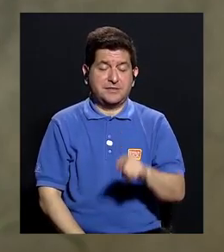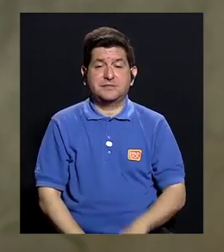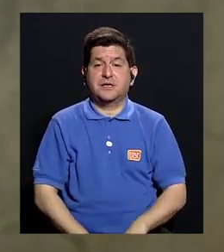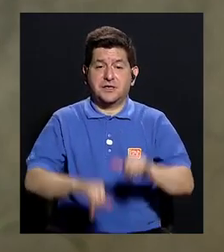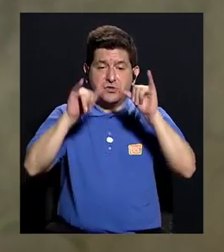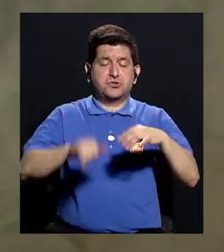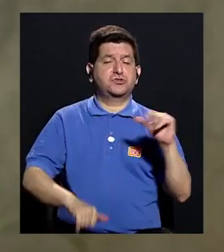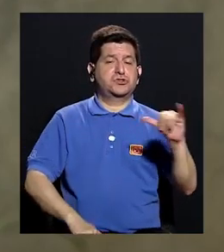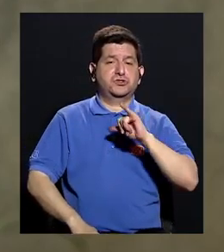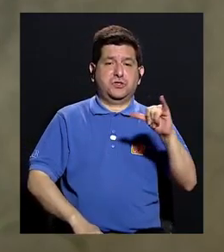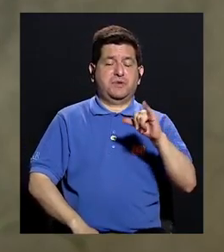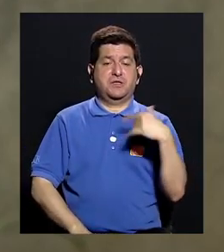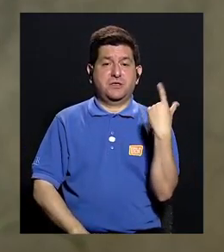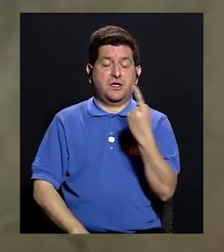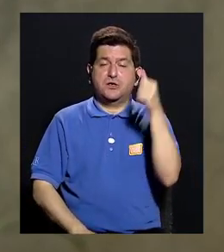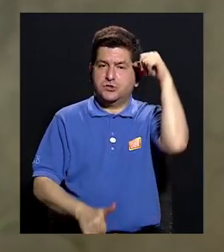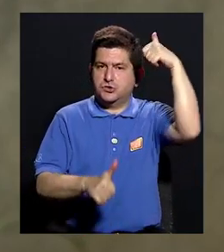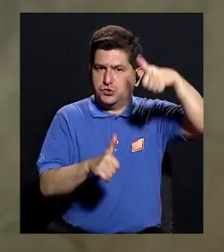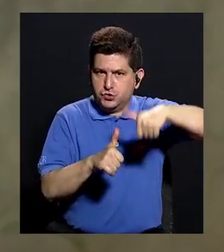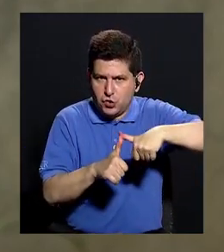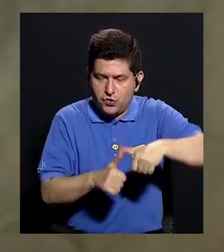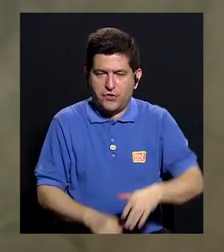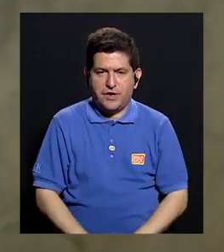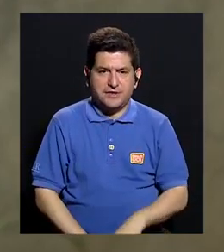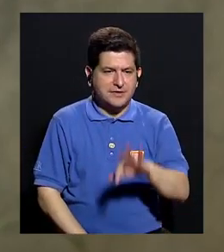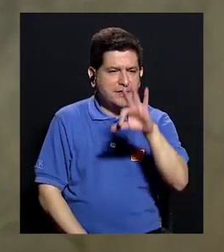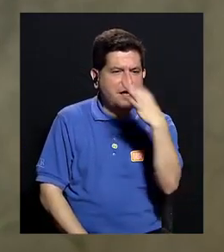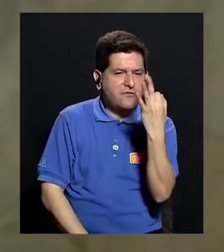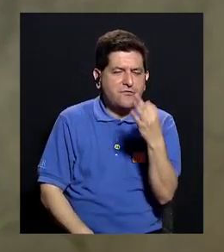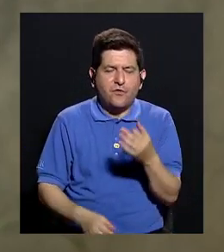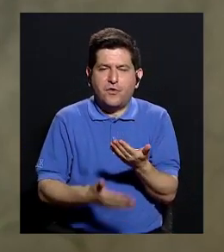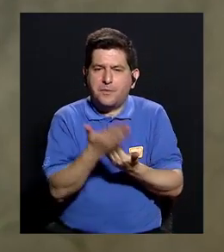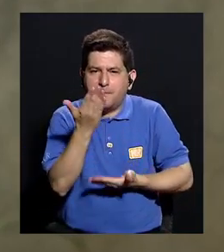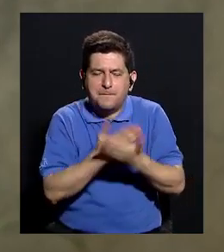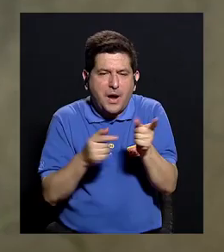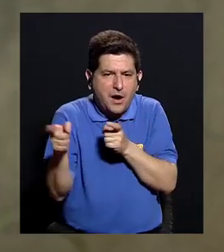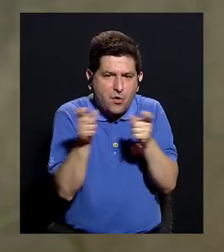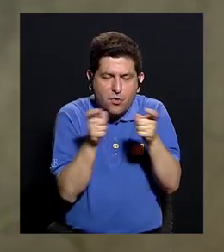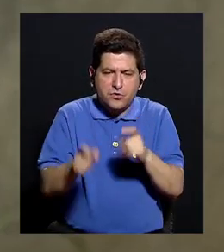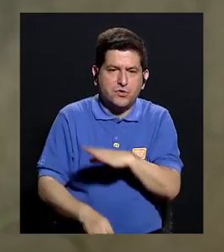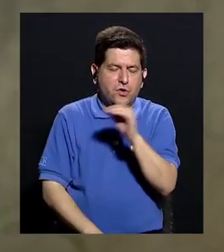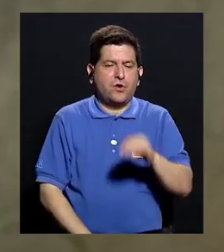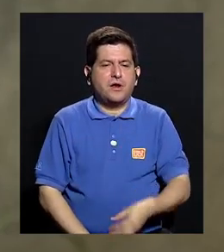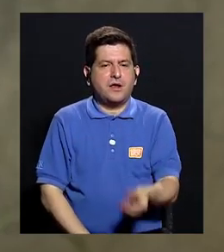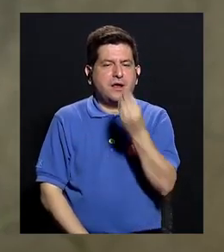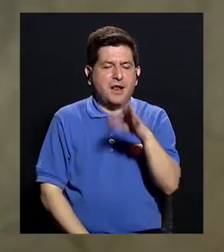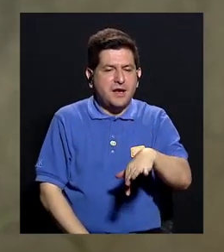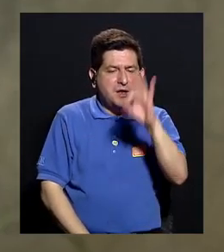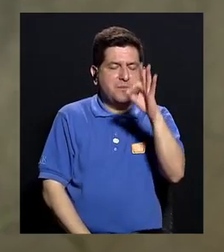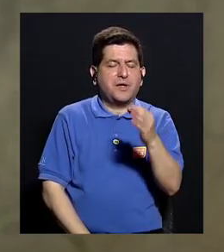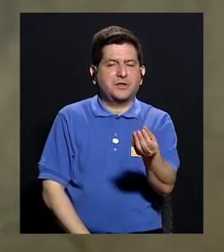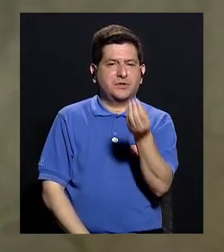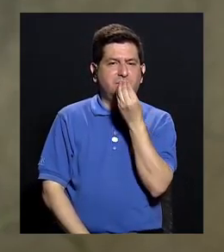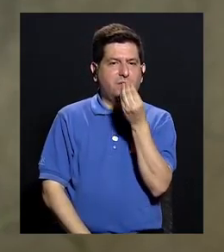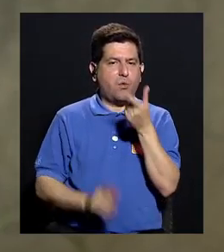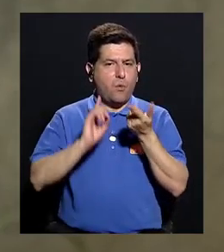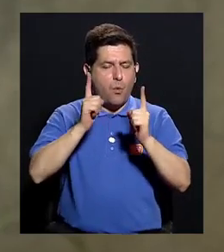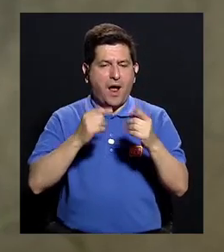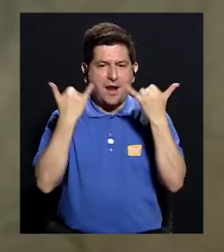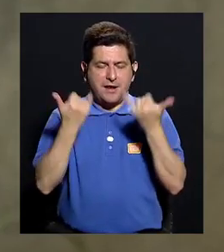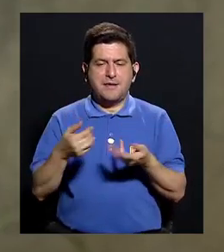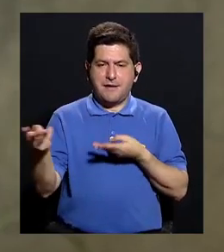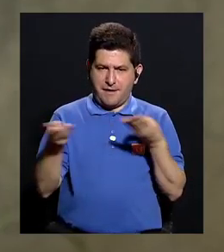mantienen perfectamente igual. Simplemente lo que más hay que tomar en cuenta es la manera en cómo se manipulan y el alimento que seleccionamos para poder consumir.